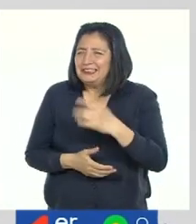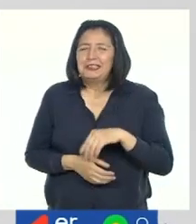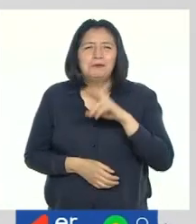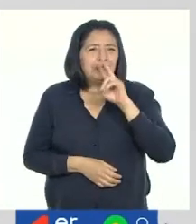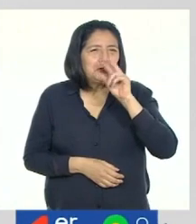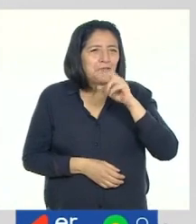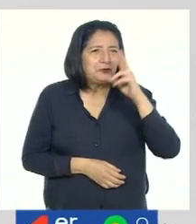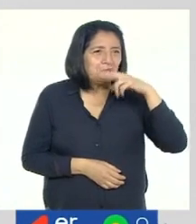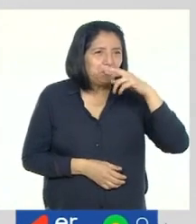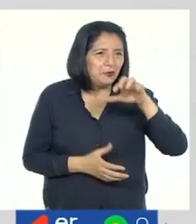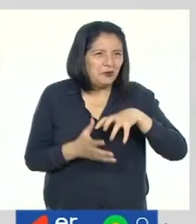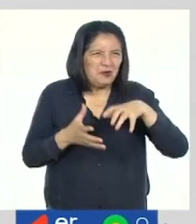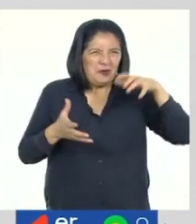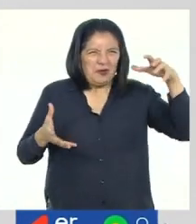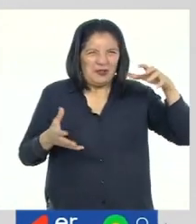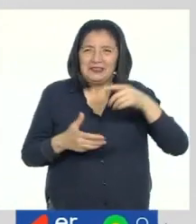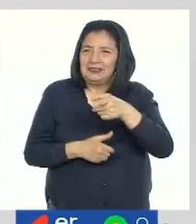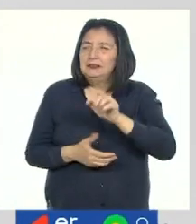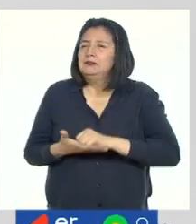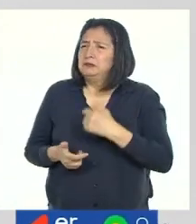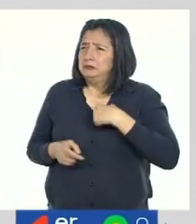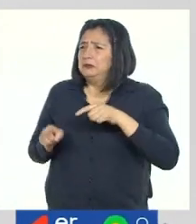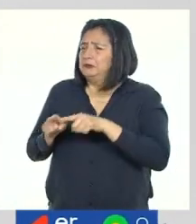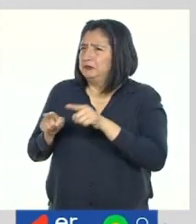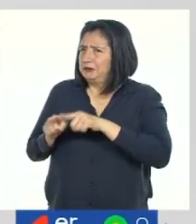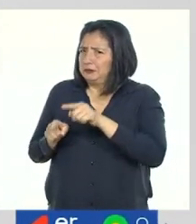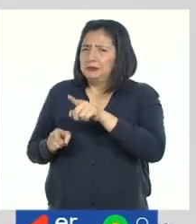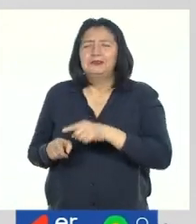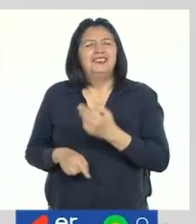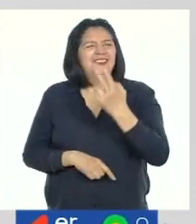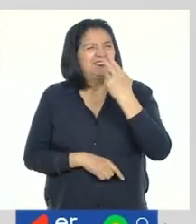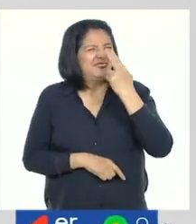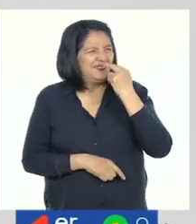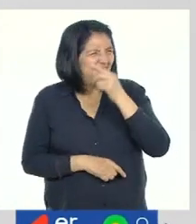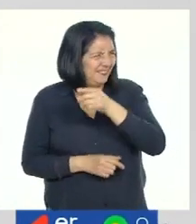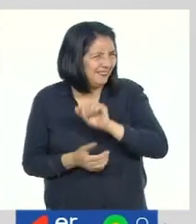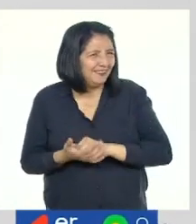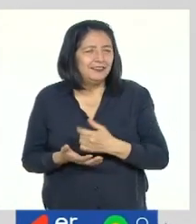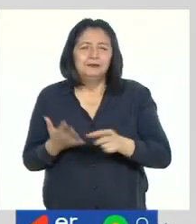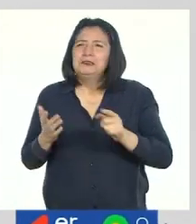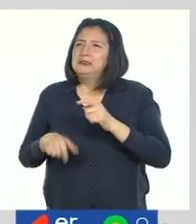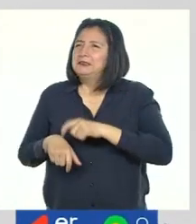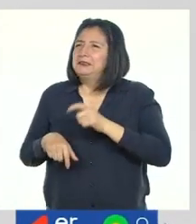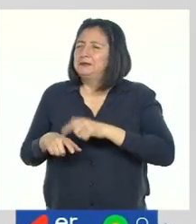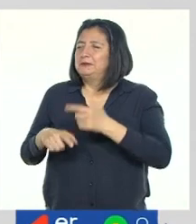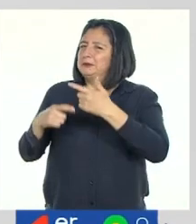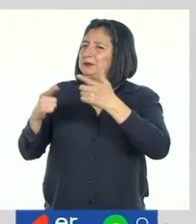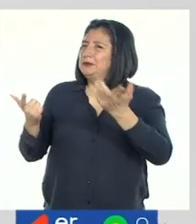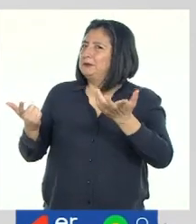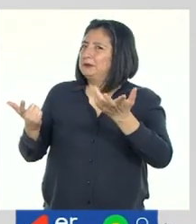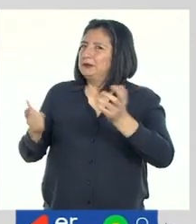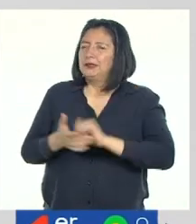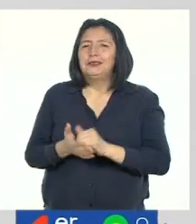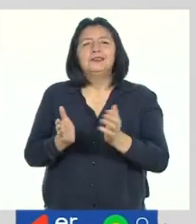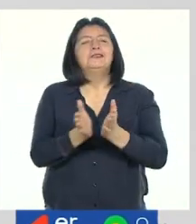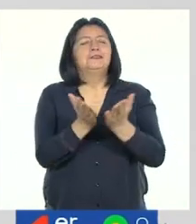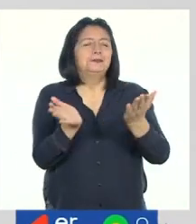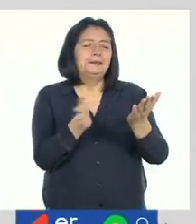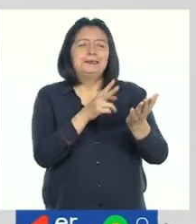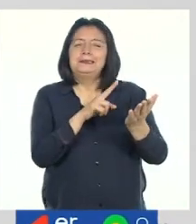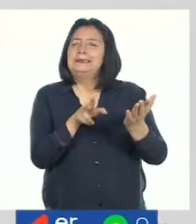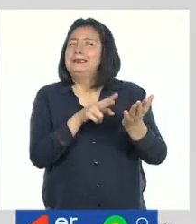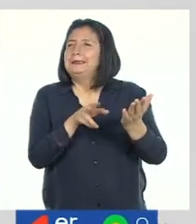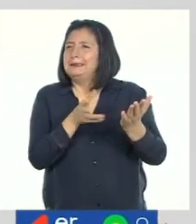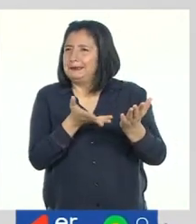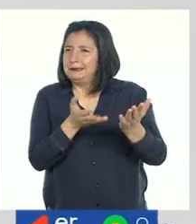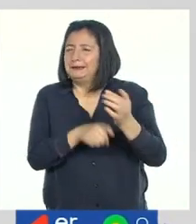Sí, yo también. Una actividad muy divertida para hacer durante el tiempo libre es la de la lectura.